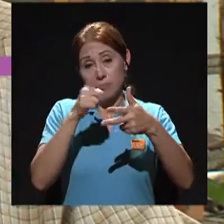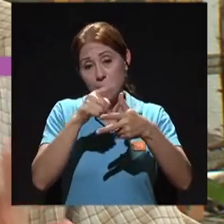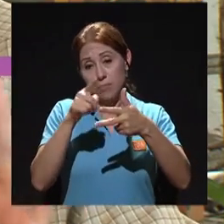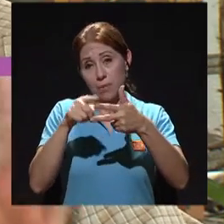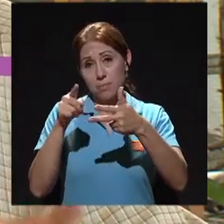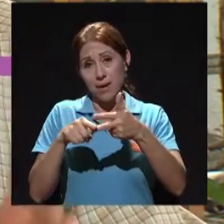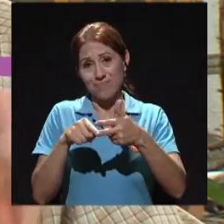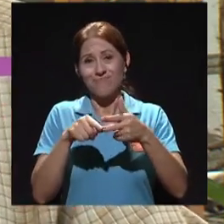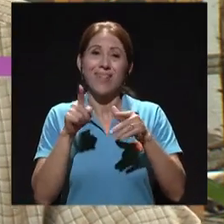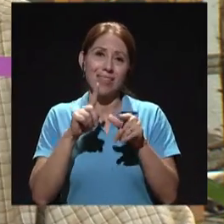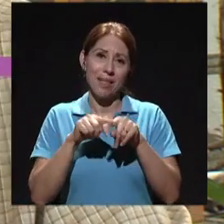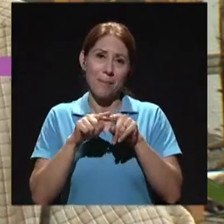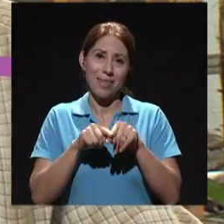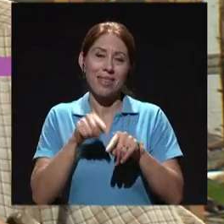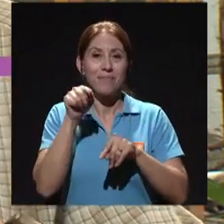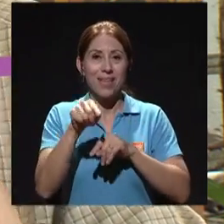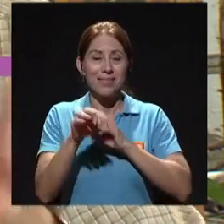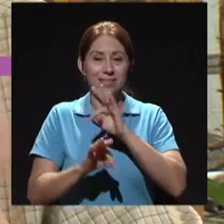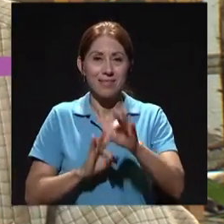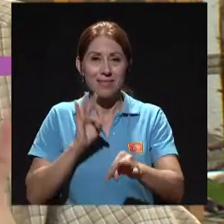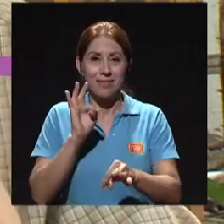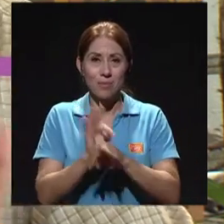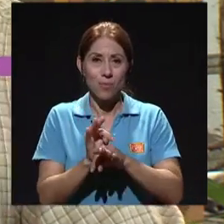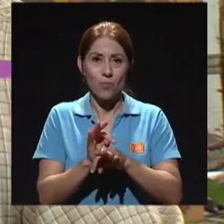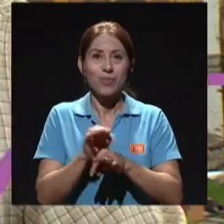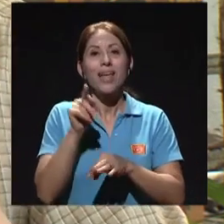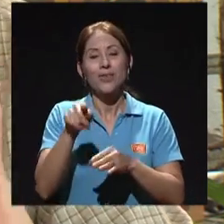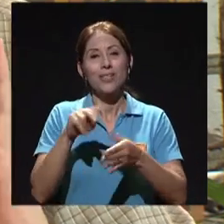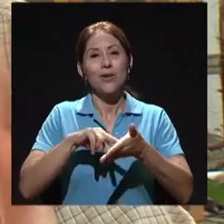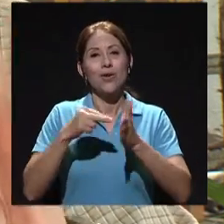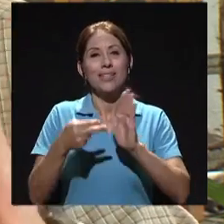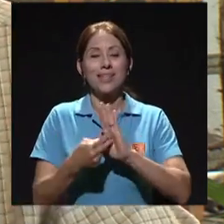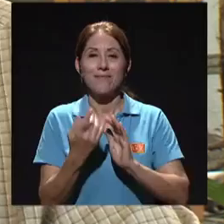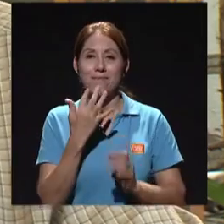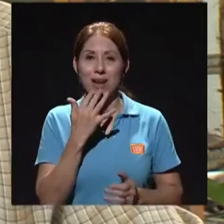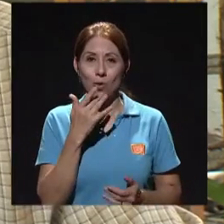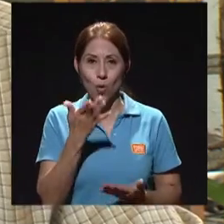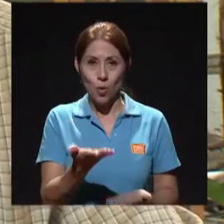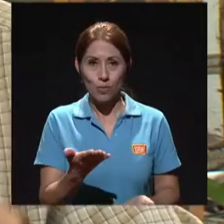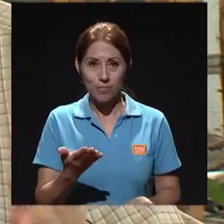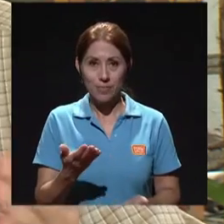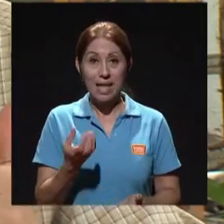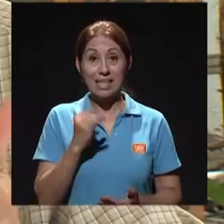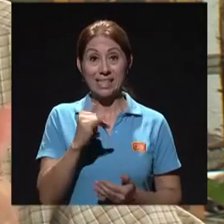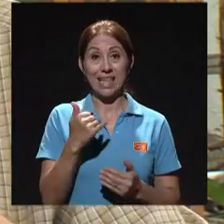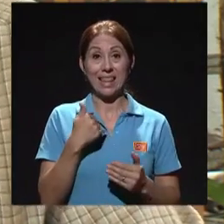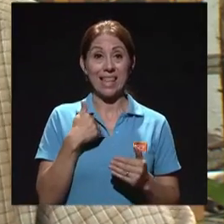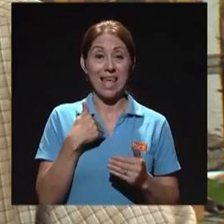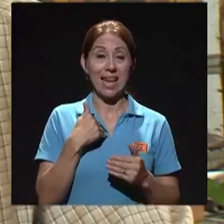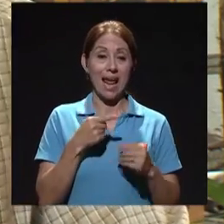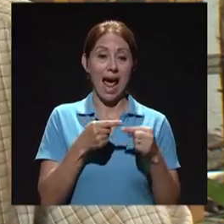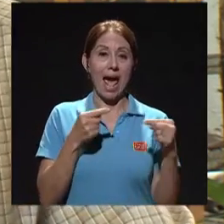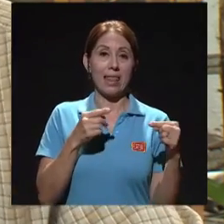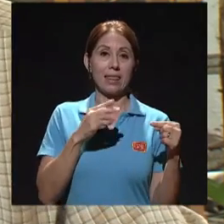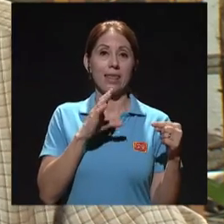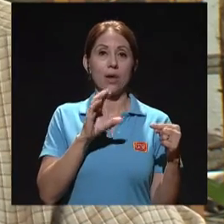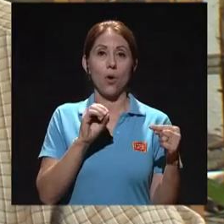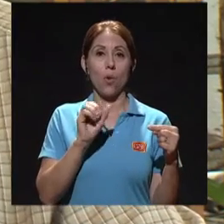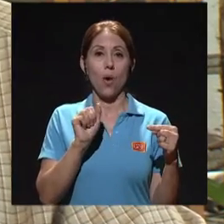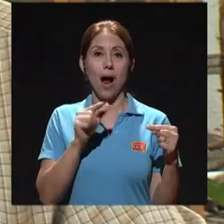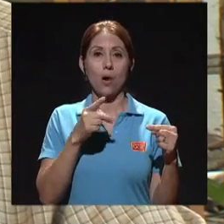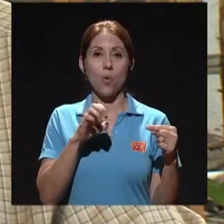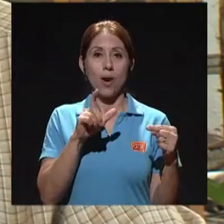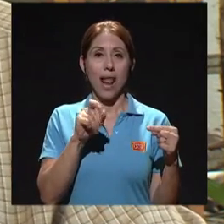así es el tipo de anticoagulante o no, que al final es lo que significa el color, ¿verdad? Si tiene anticoagulante y de qué tipo o no lo tiene.